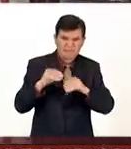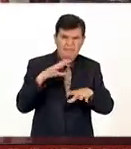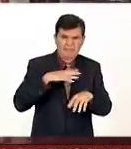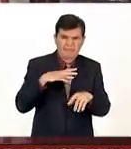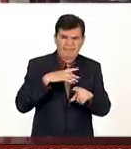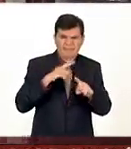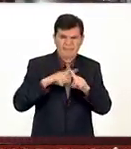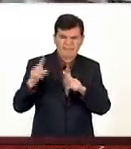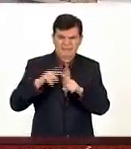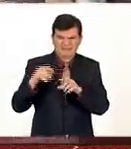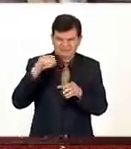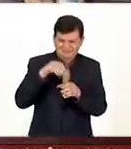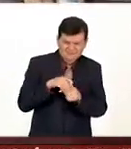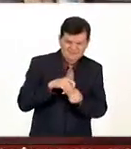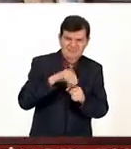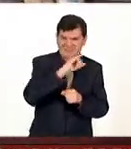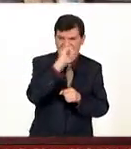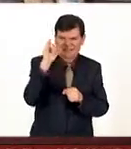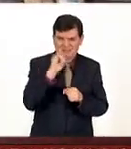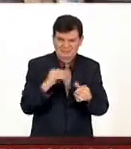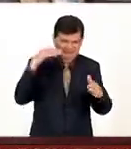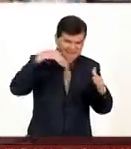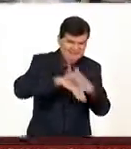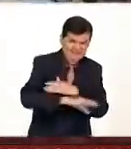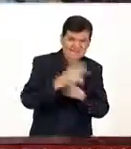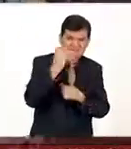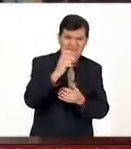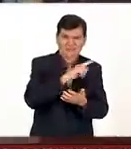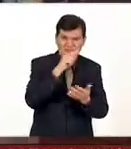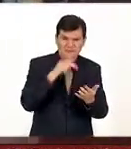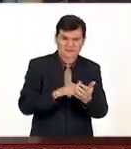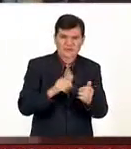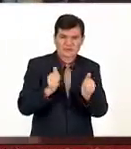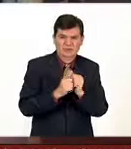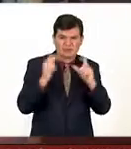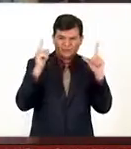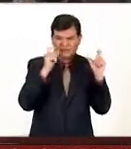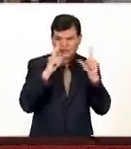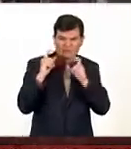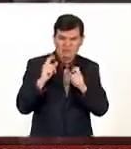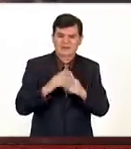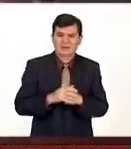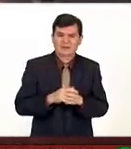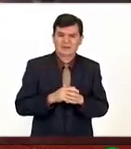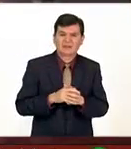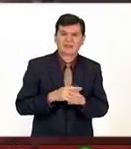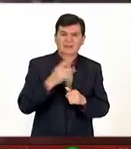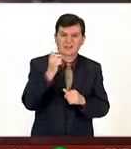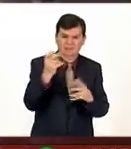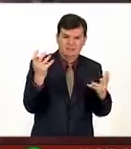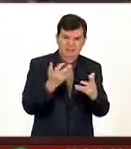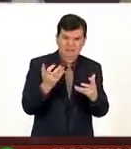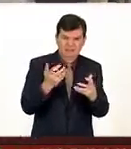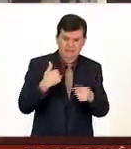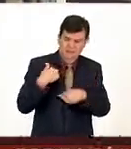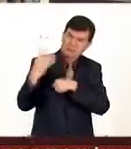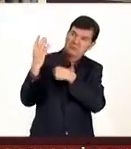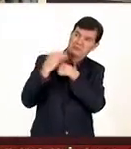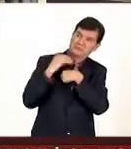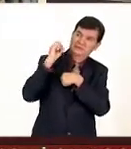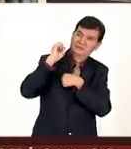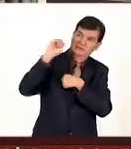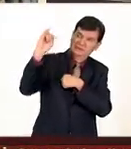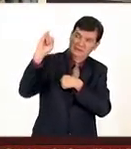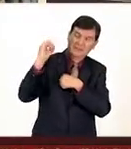especie de secrecía nunca nadie había entrado a ese sitio con una cámara o sea entonces el hecho de que me hayan dado